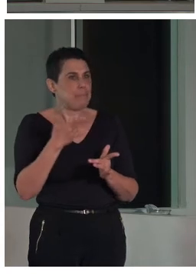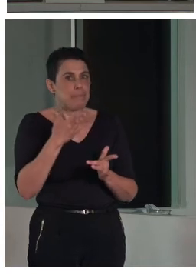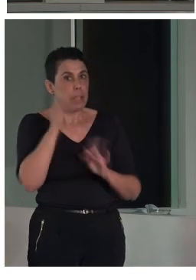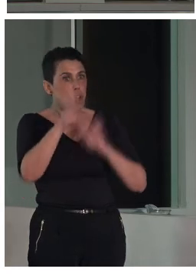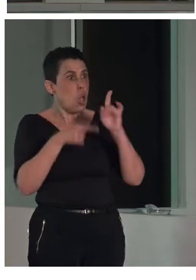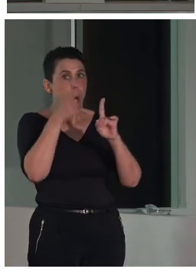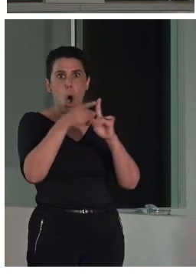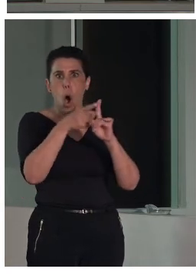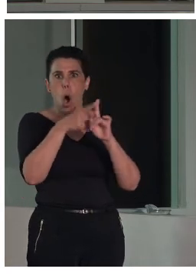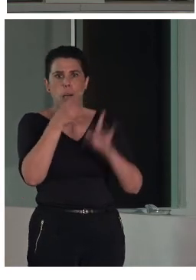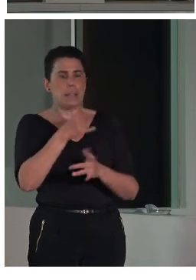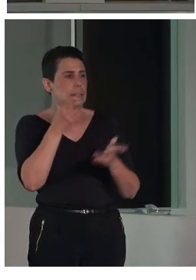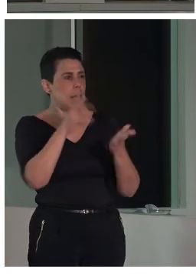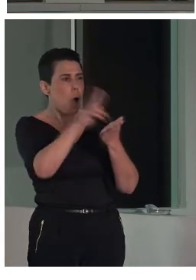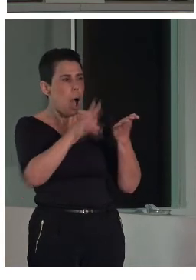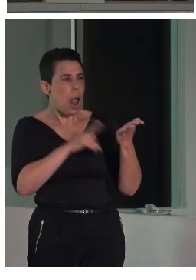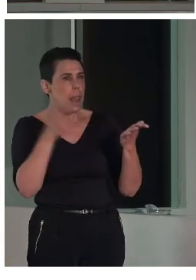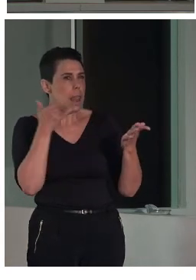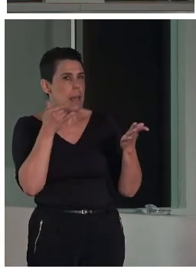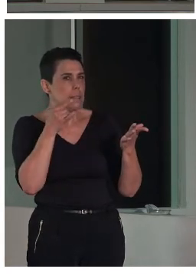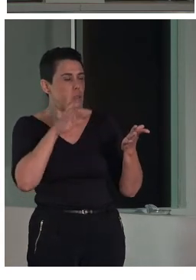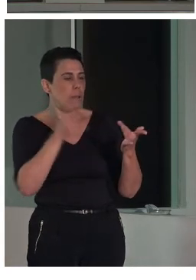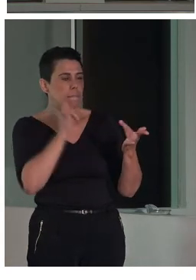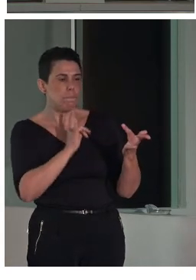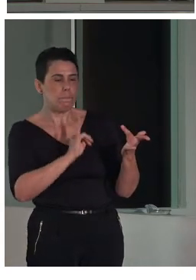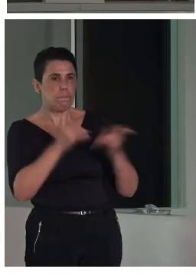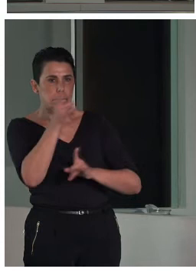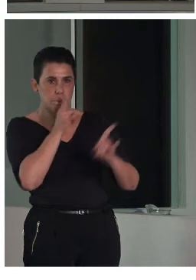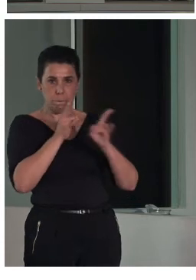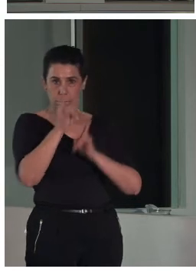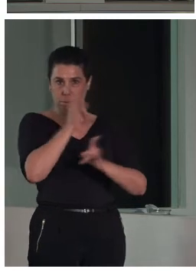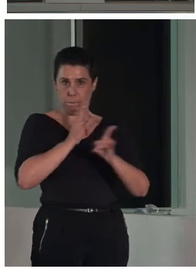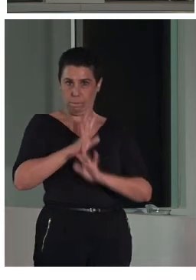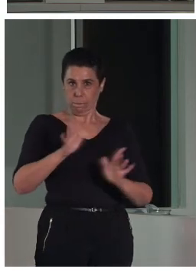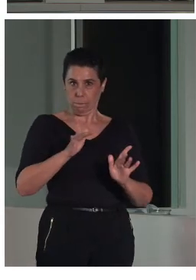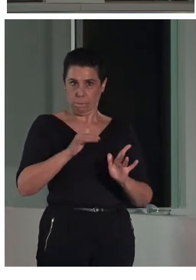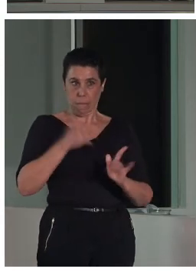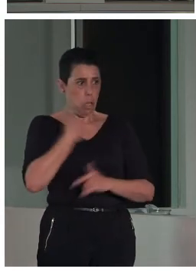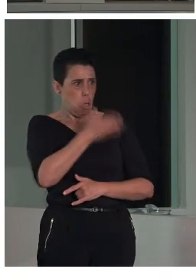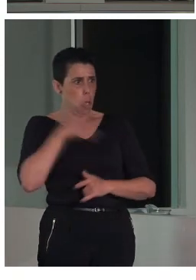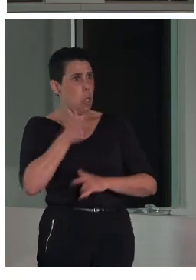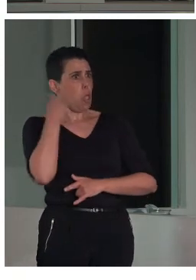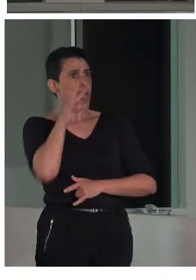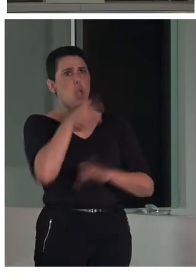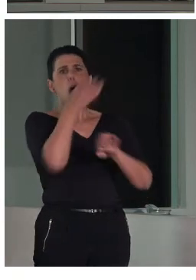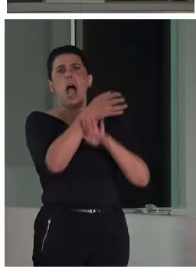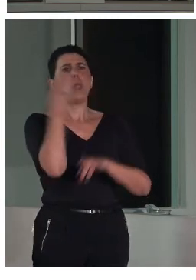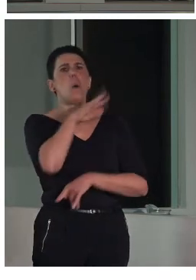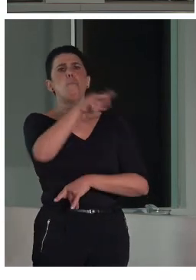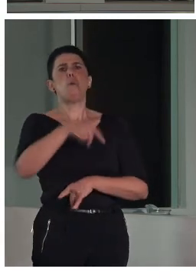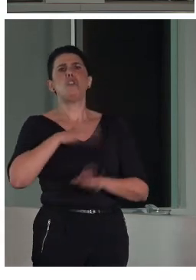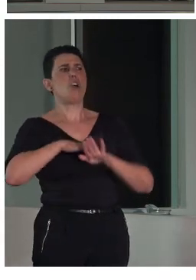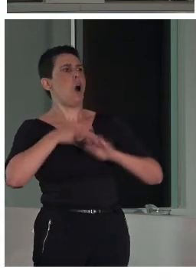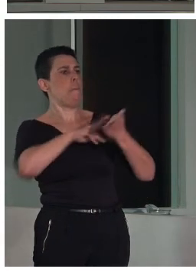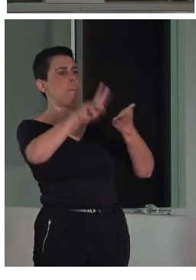la lectura como un paso para el disfrute cultural. No se trata de que vayas al museo a leer, se trata de que vayas a disfrutar de una